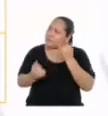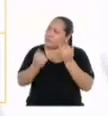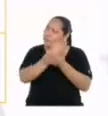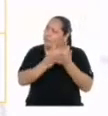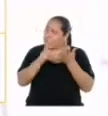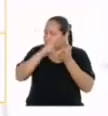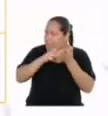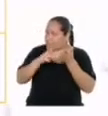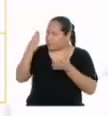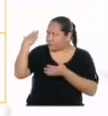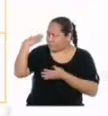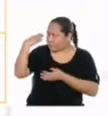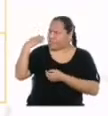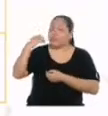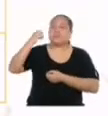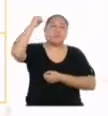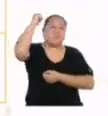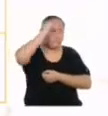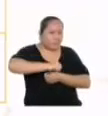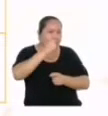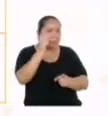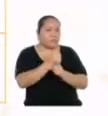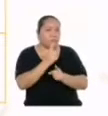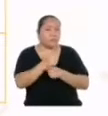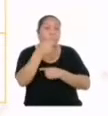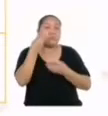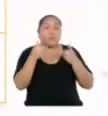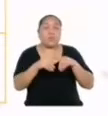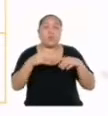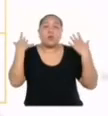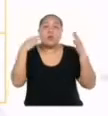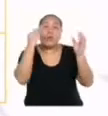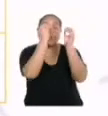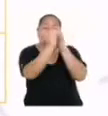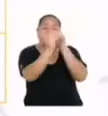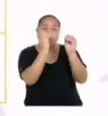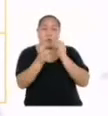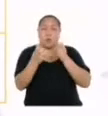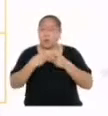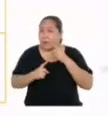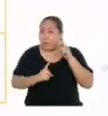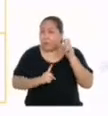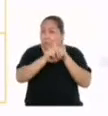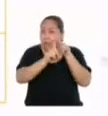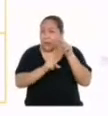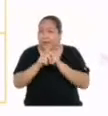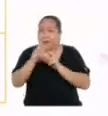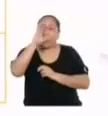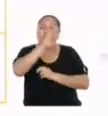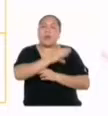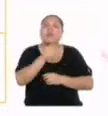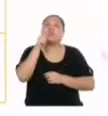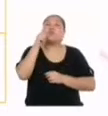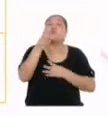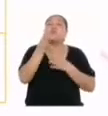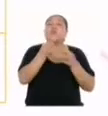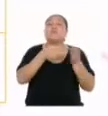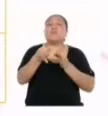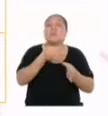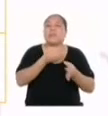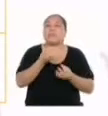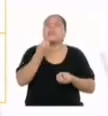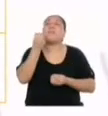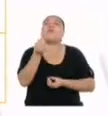criterio que leímos, profesor? Exactamente. Al resolver las situaciones que se nos presenten, se buscará dar una explicación